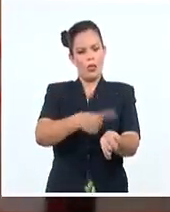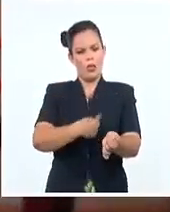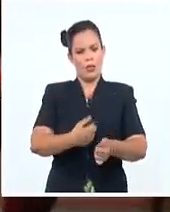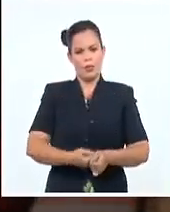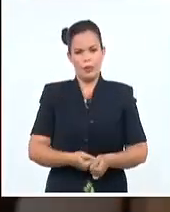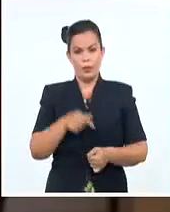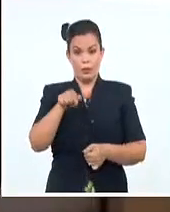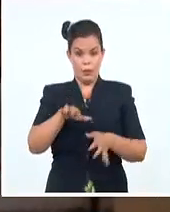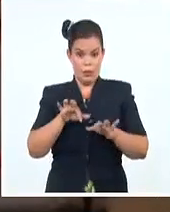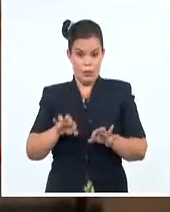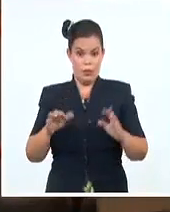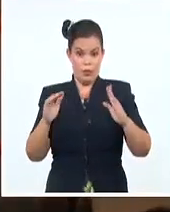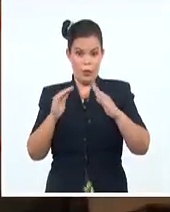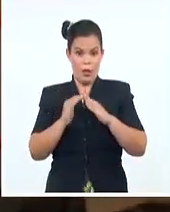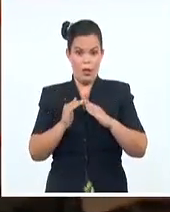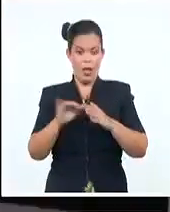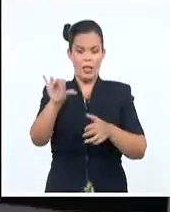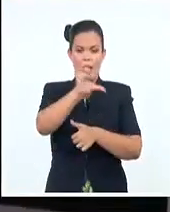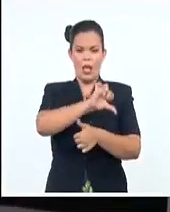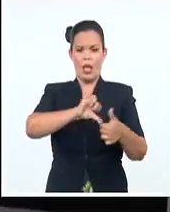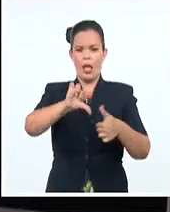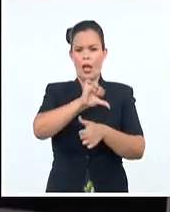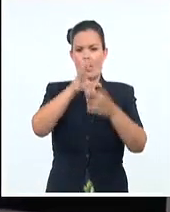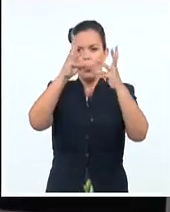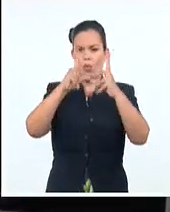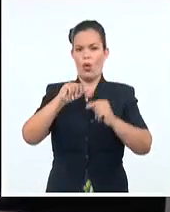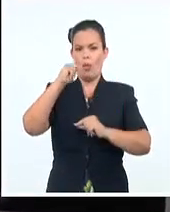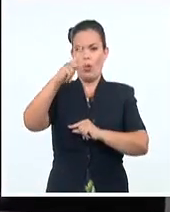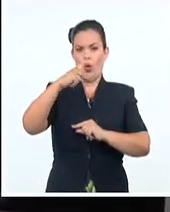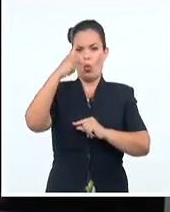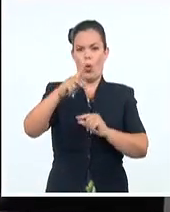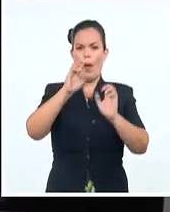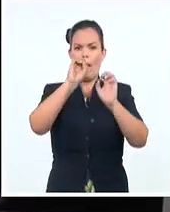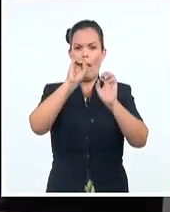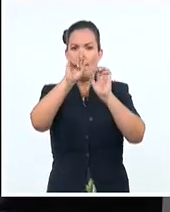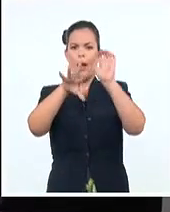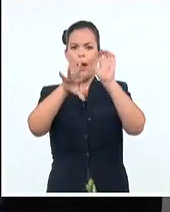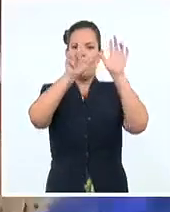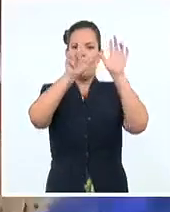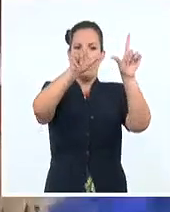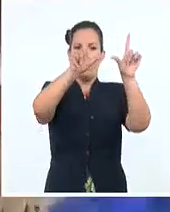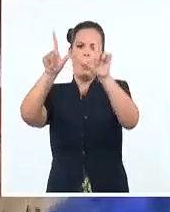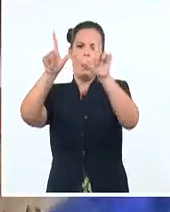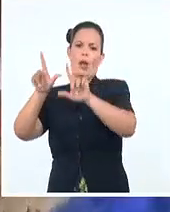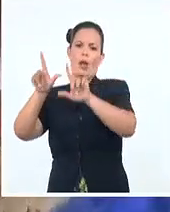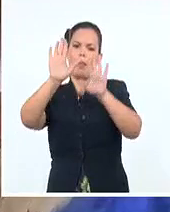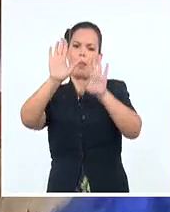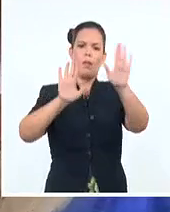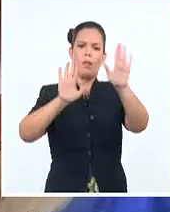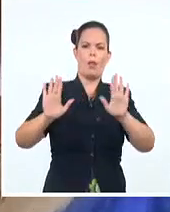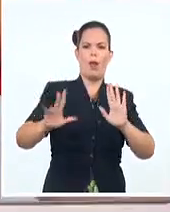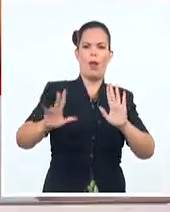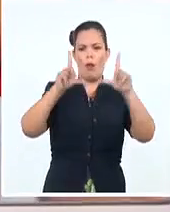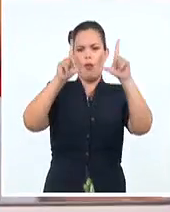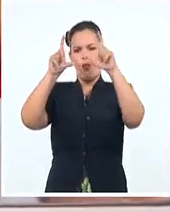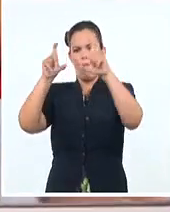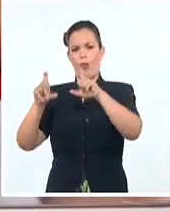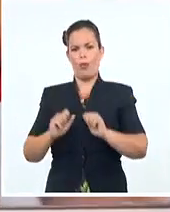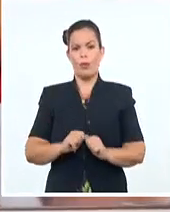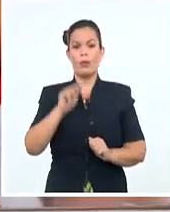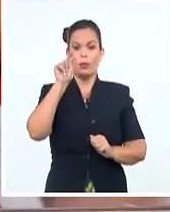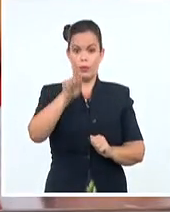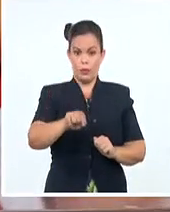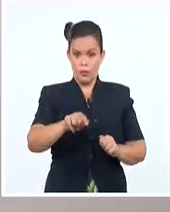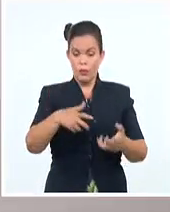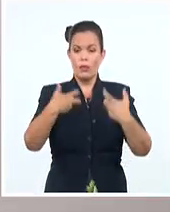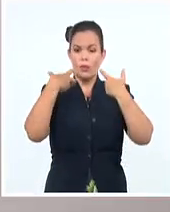del Caribe Número 2, se inauguró la muestra fotográfica Titi, un abrazo eterno de arte joven. Reverencia de la Plaza Cultural Santiagoera,